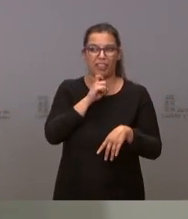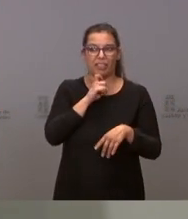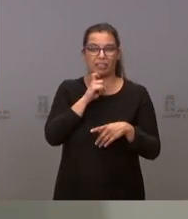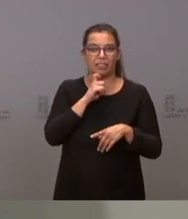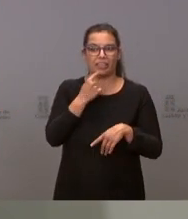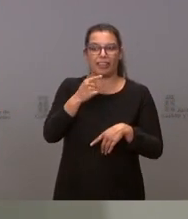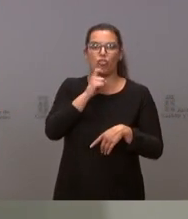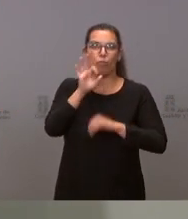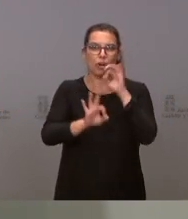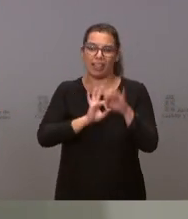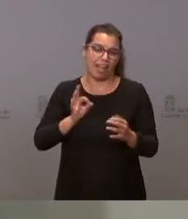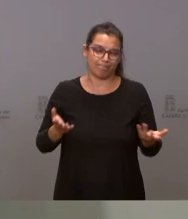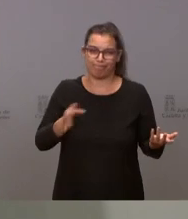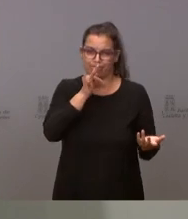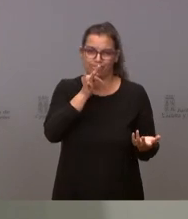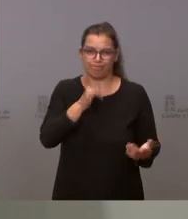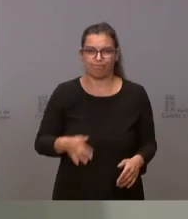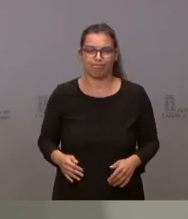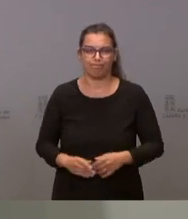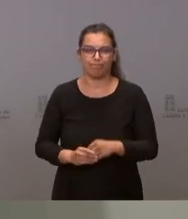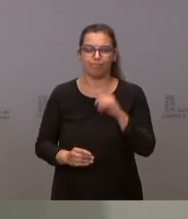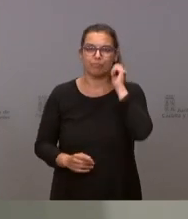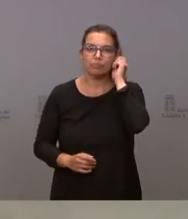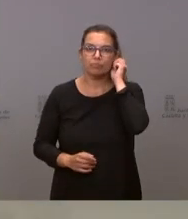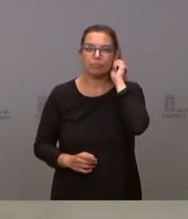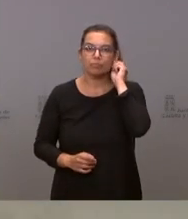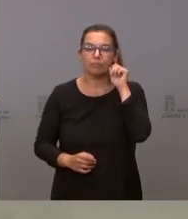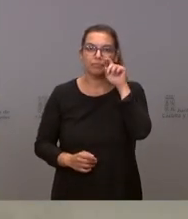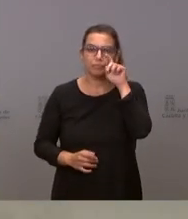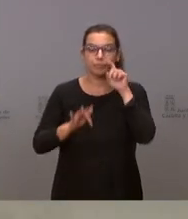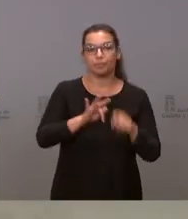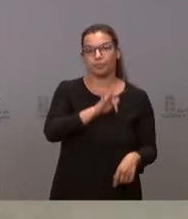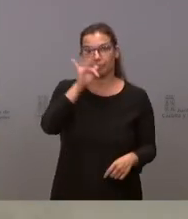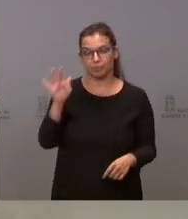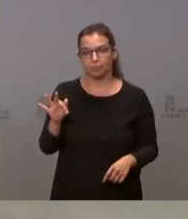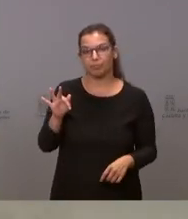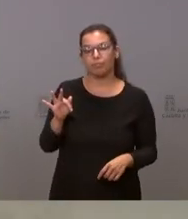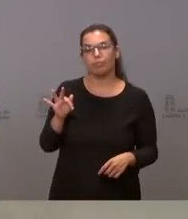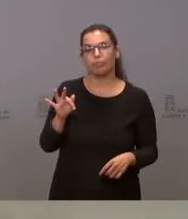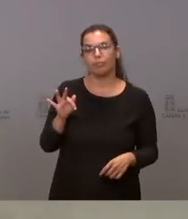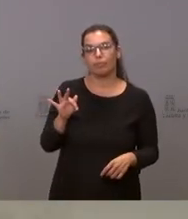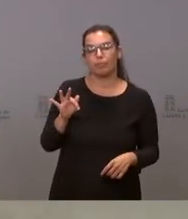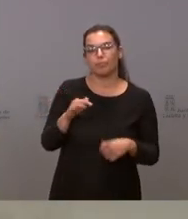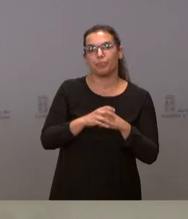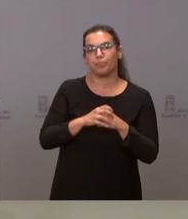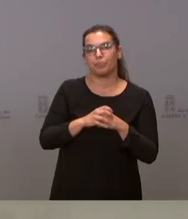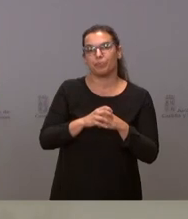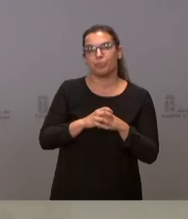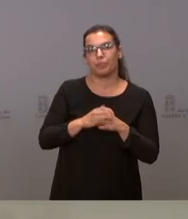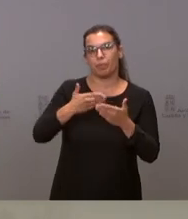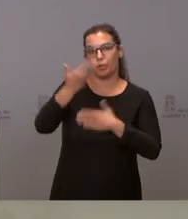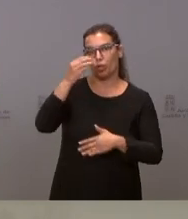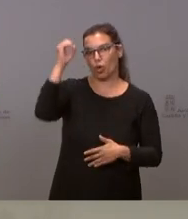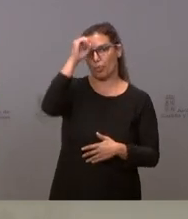anunciar una cosa que todavía no conocemos. Pues continuamos ahora con Beatriz Blanco de la opinión de